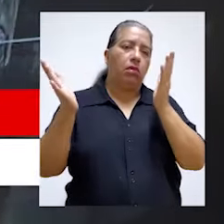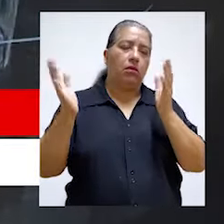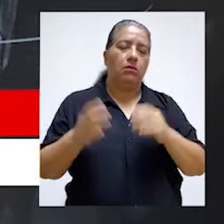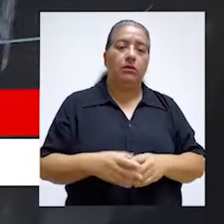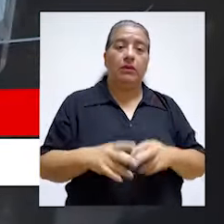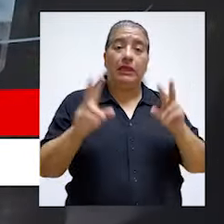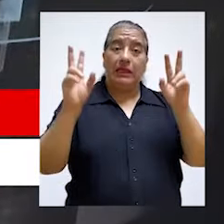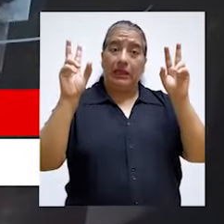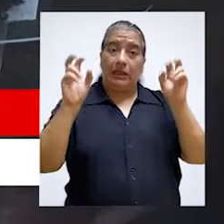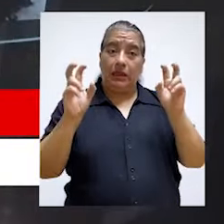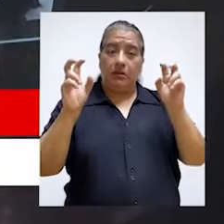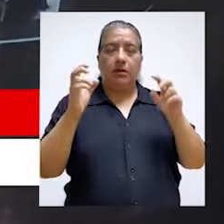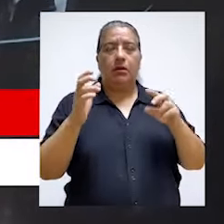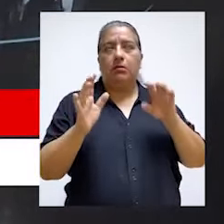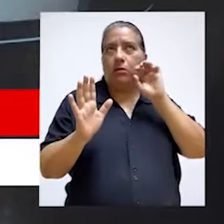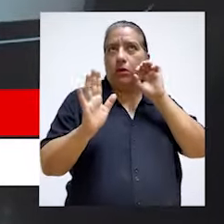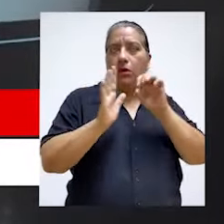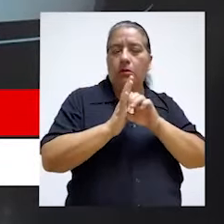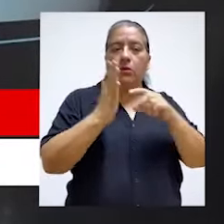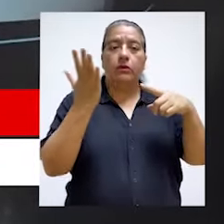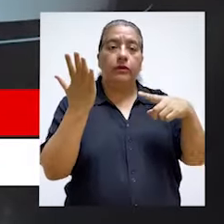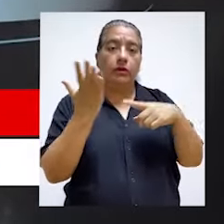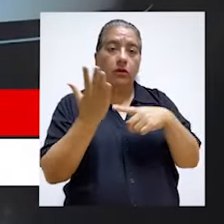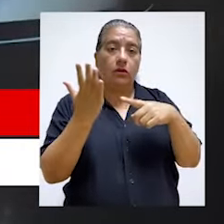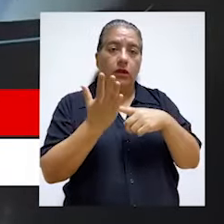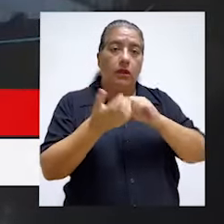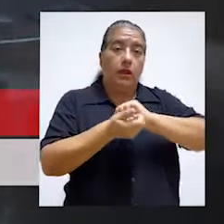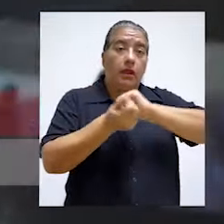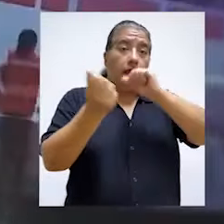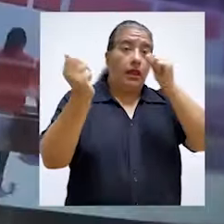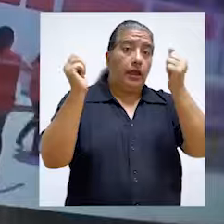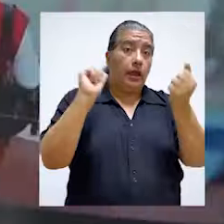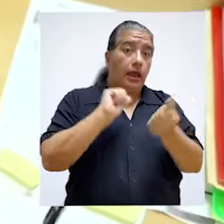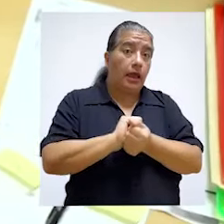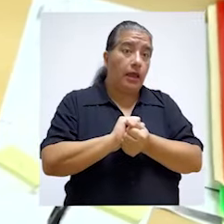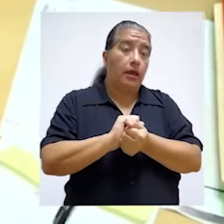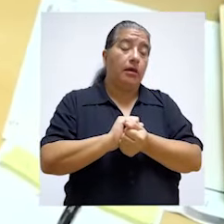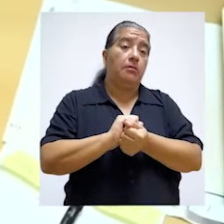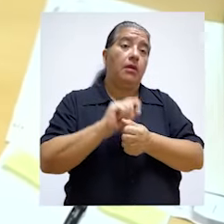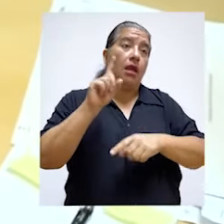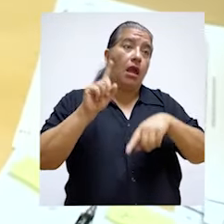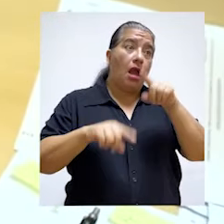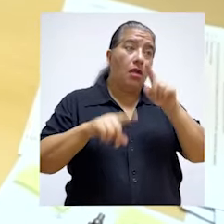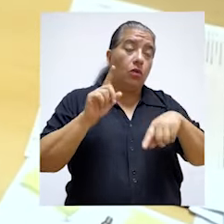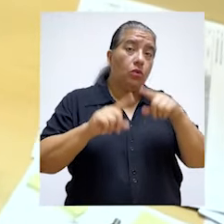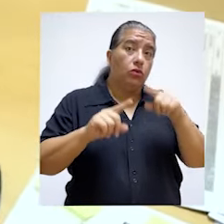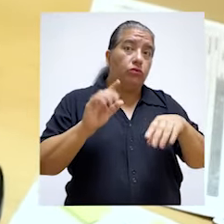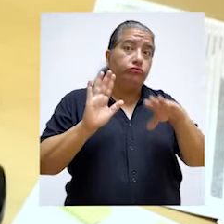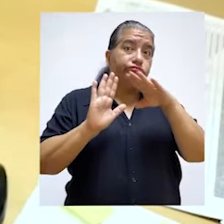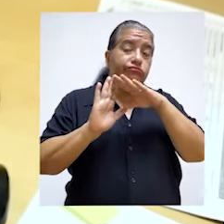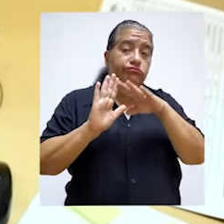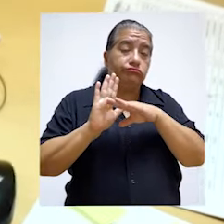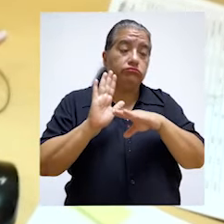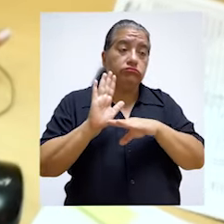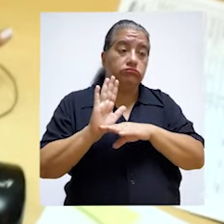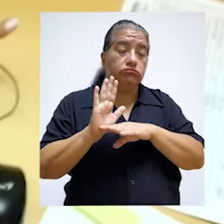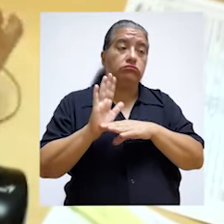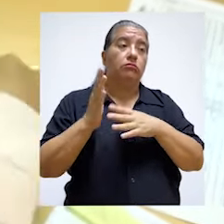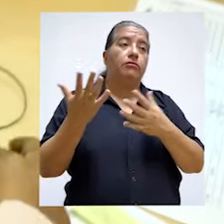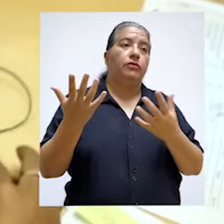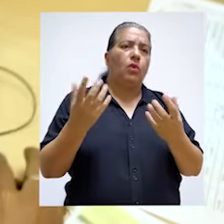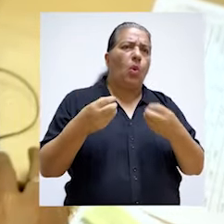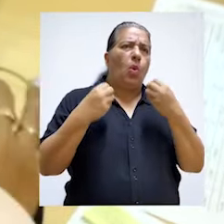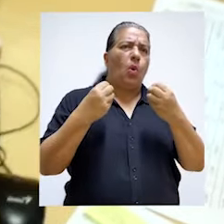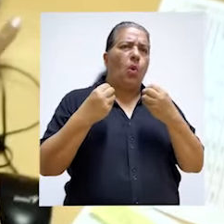estar relacionados con cómo se implementan y la oportunidad en que se ejecuta el proyecto de inversión, hace que las cosas cambien. Y esa plata que se invirtió